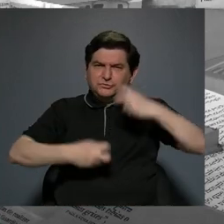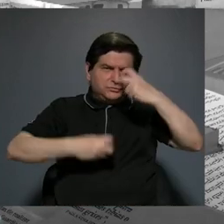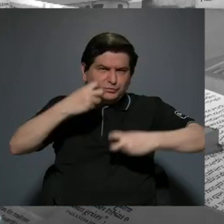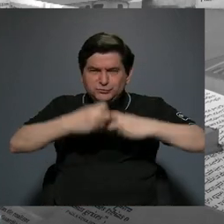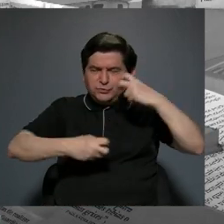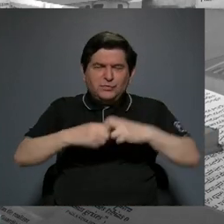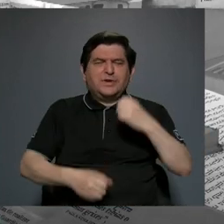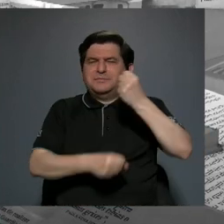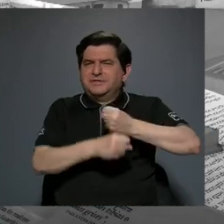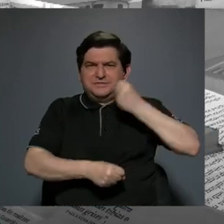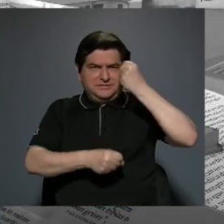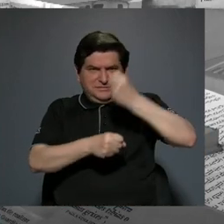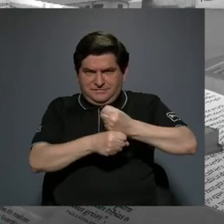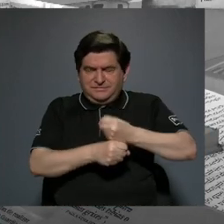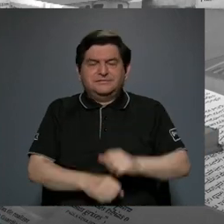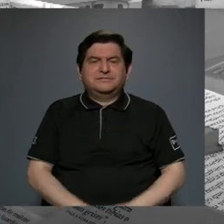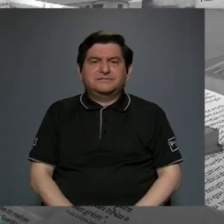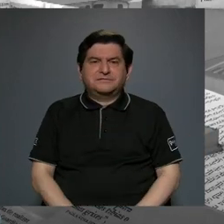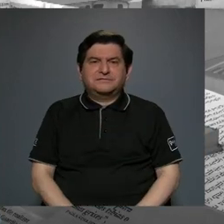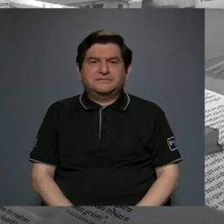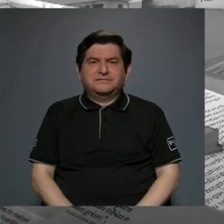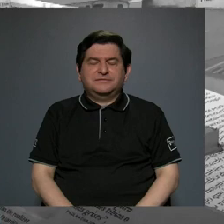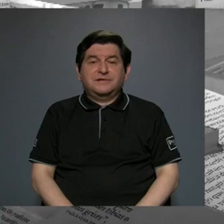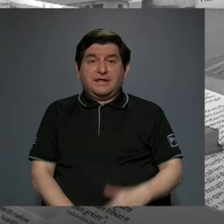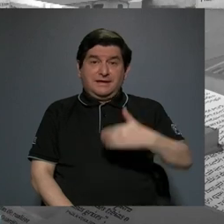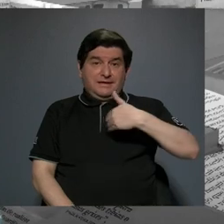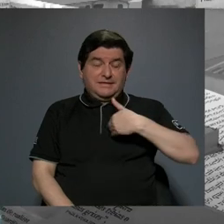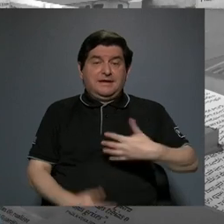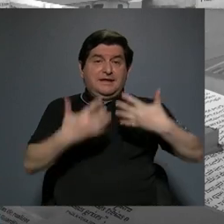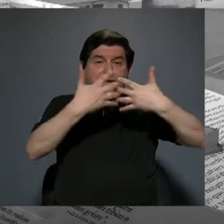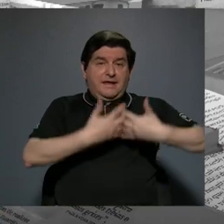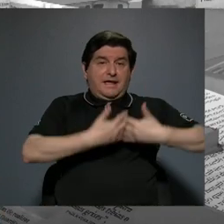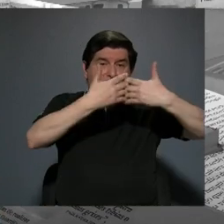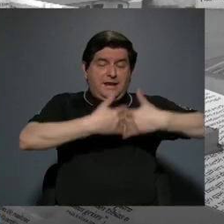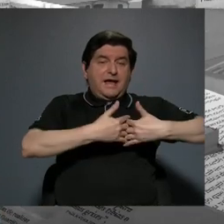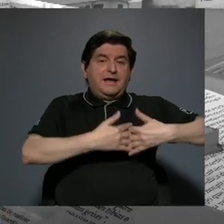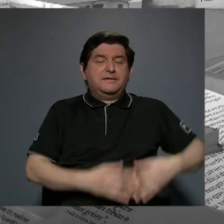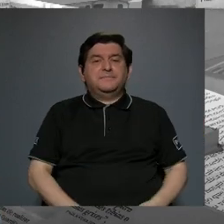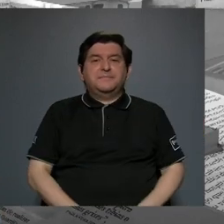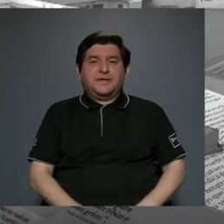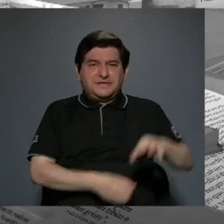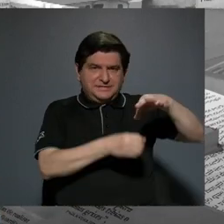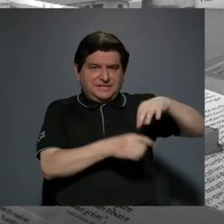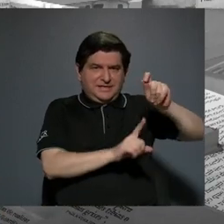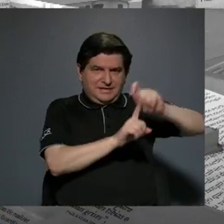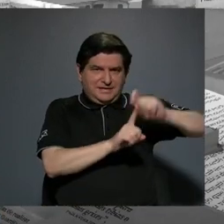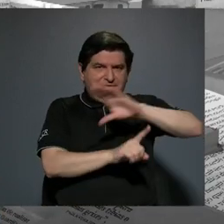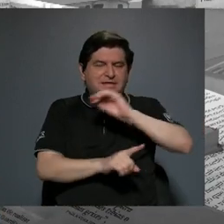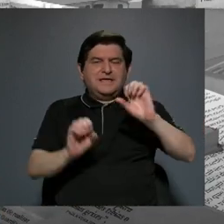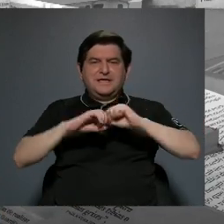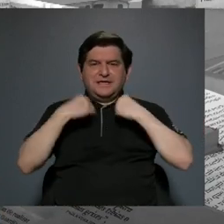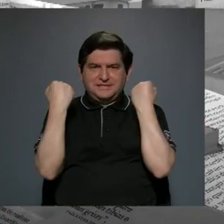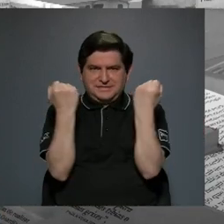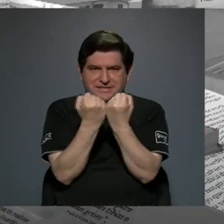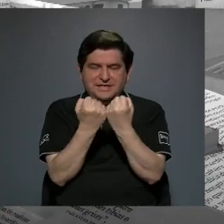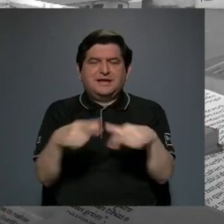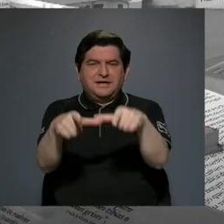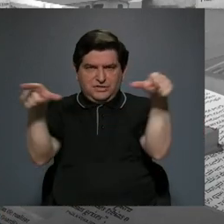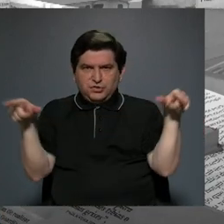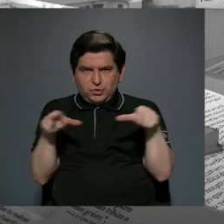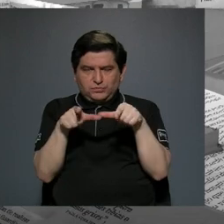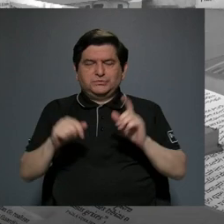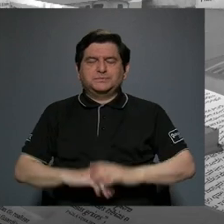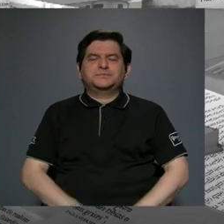laborales entre la empresa bananera y los sindicatos de la zona.